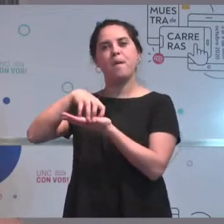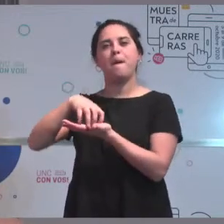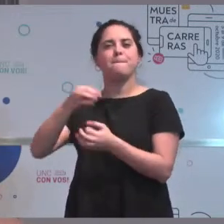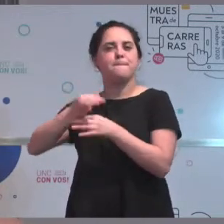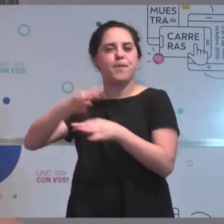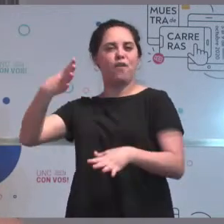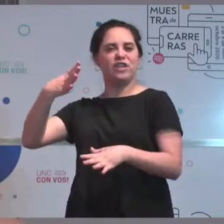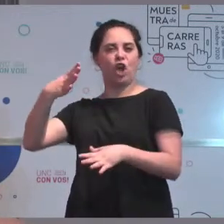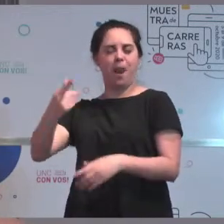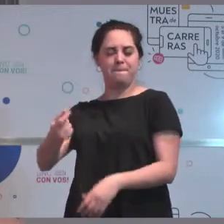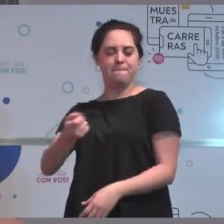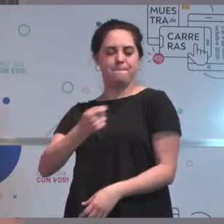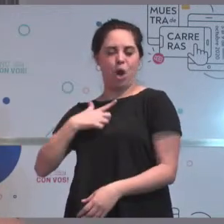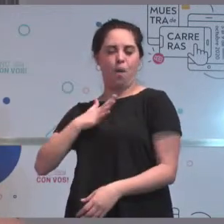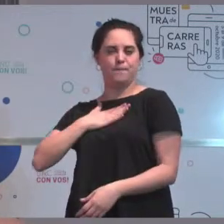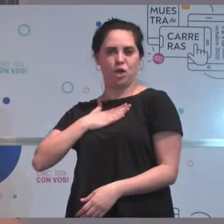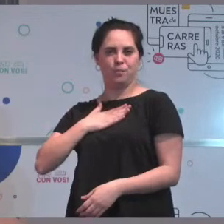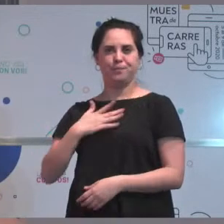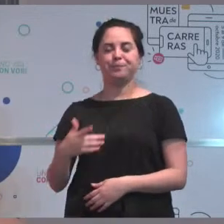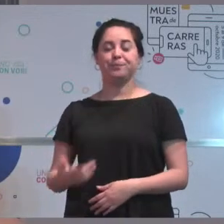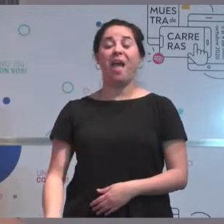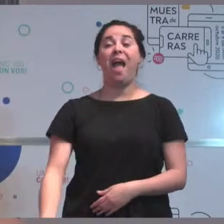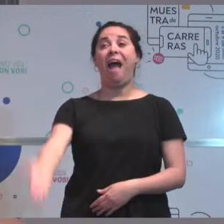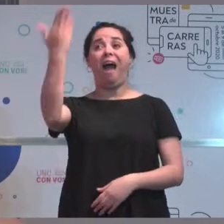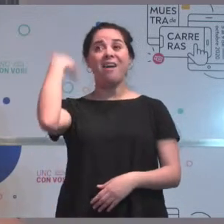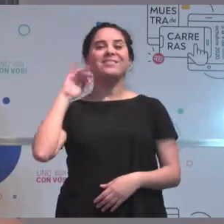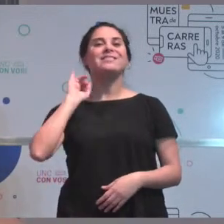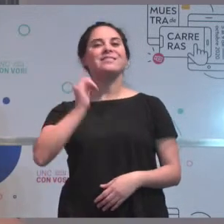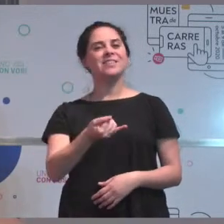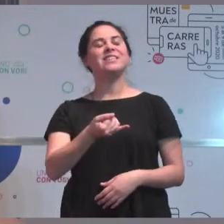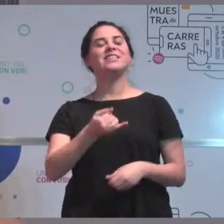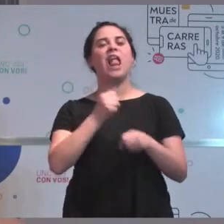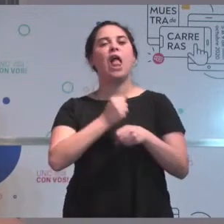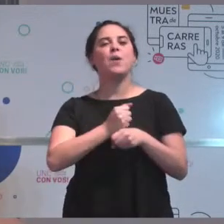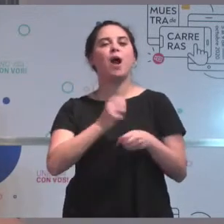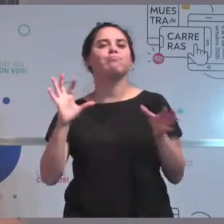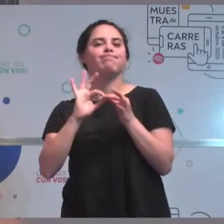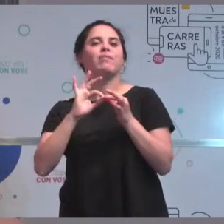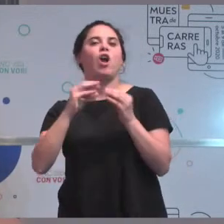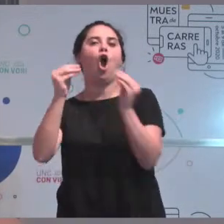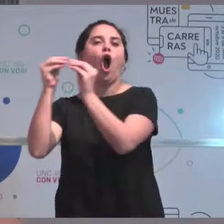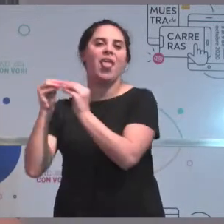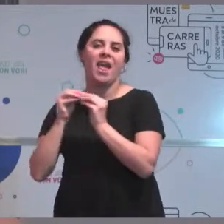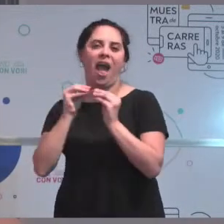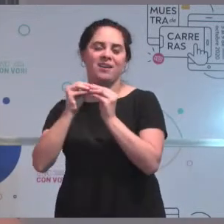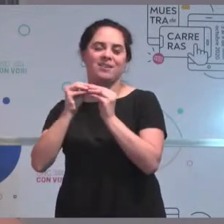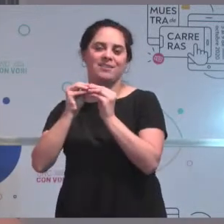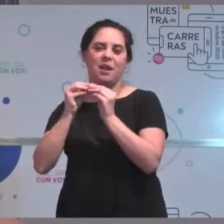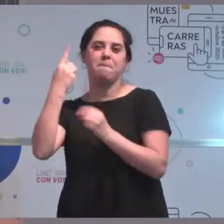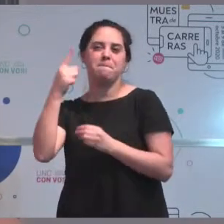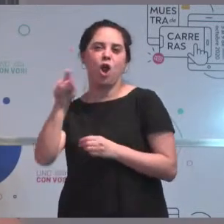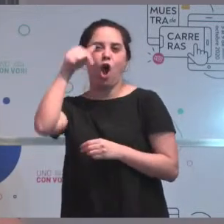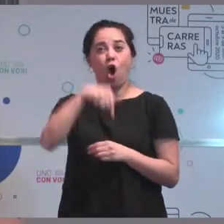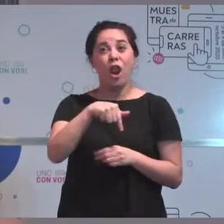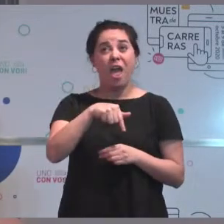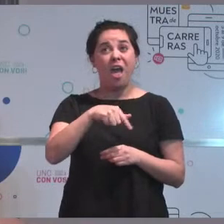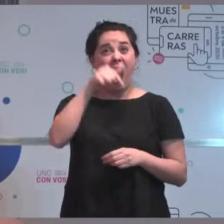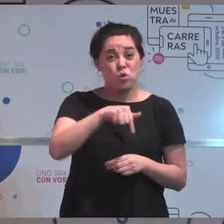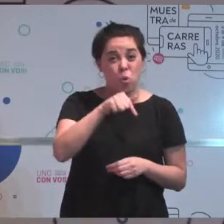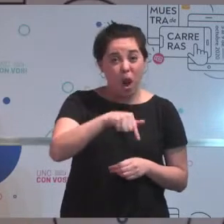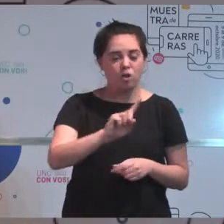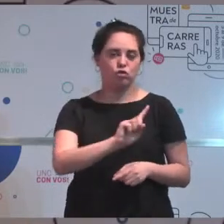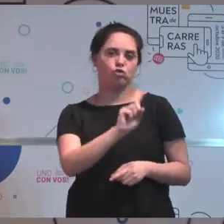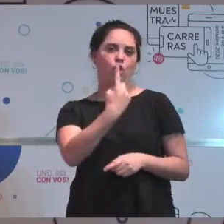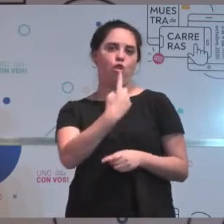Así que bueno, antes sí estuve trabajando con otros colegas y otras cosas. Pero actualmente sí, estoy solo. Bien.